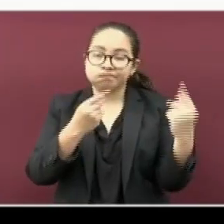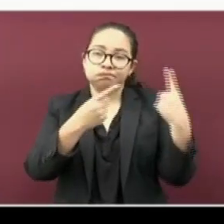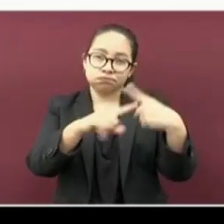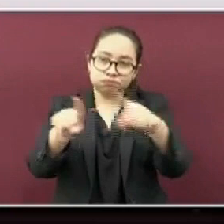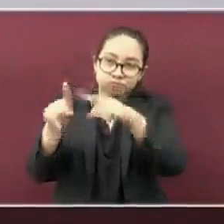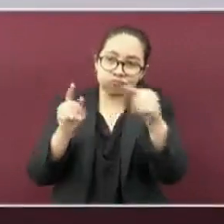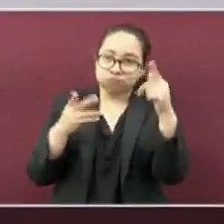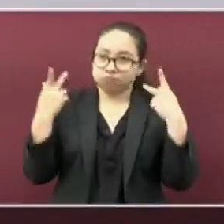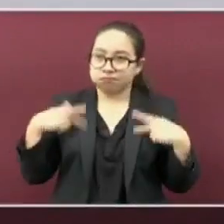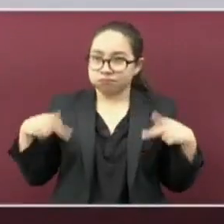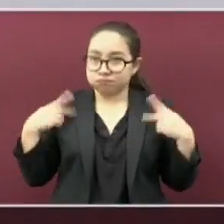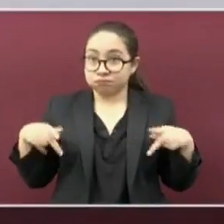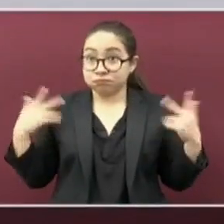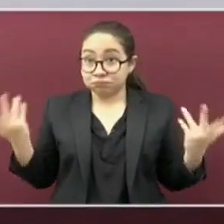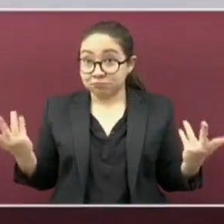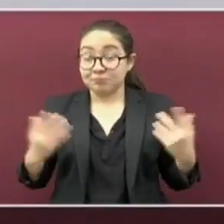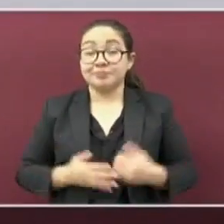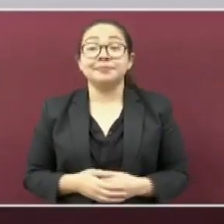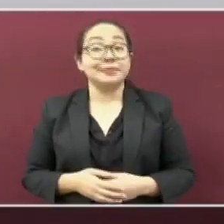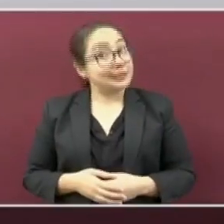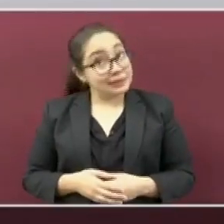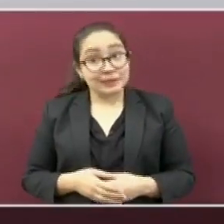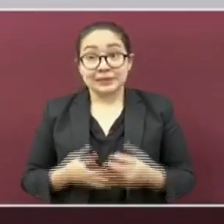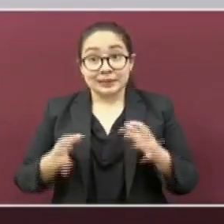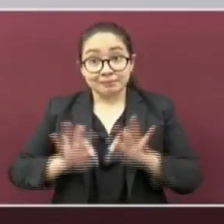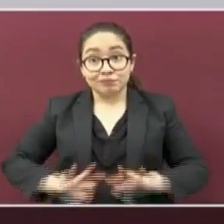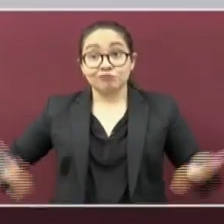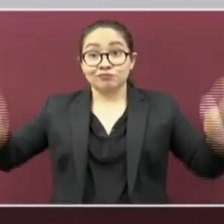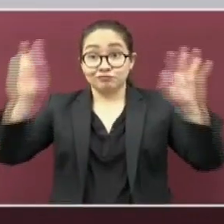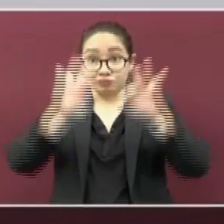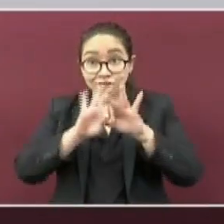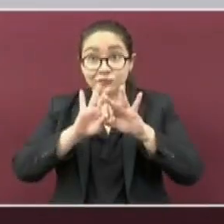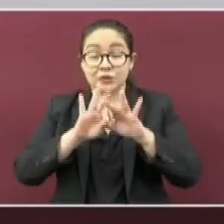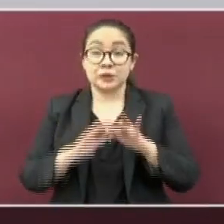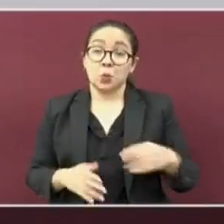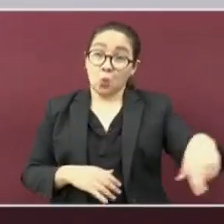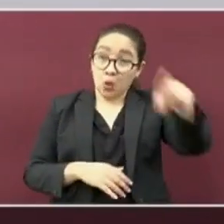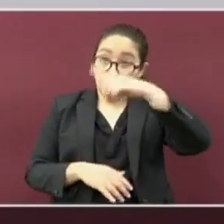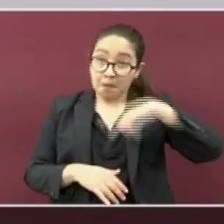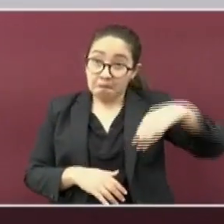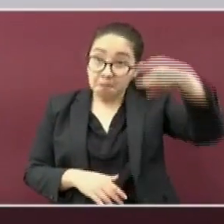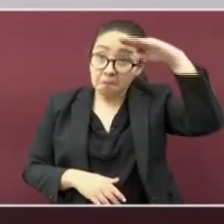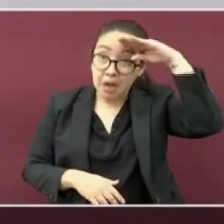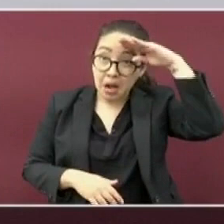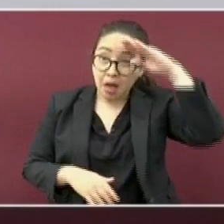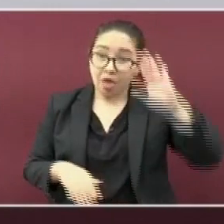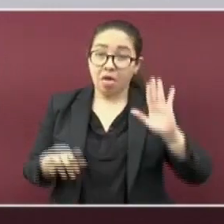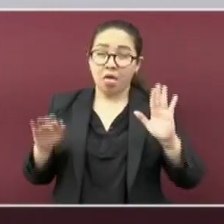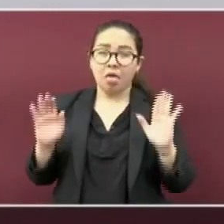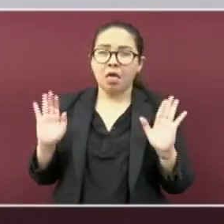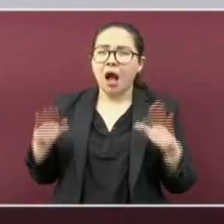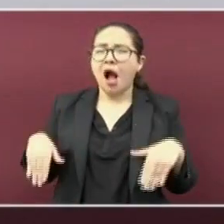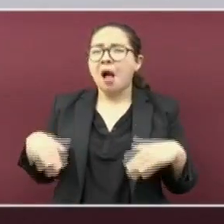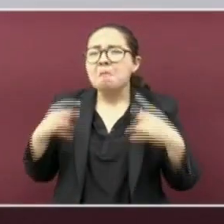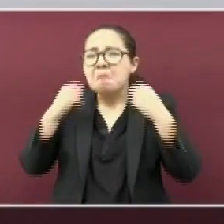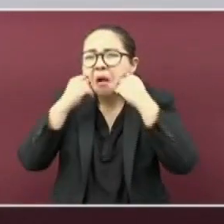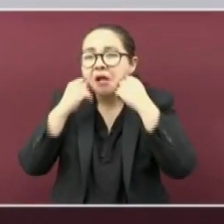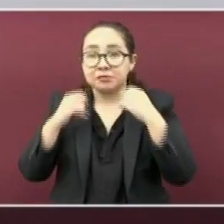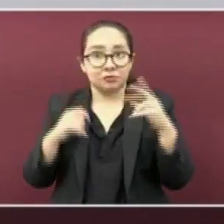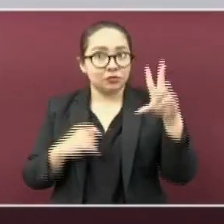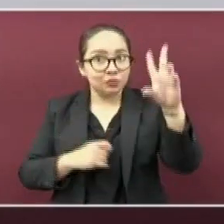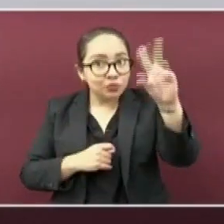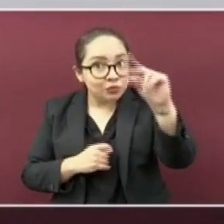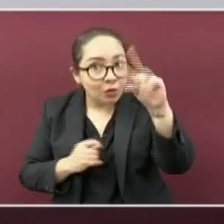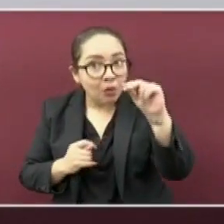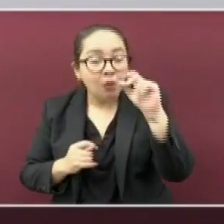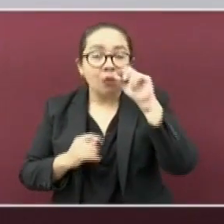personas. Es importante que no se confíen. Es evidente que el SARS-CoV-2 sigue